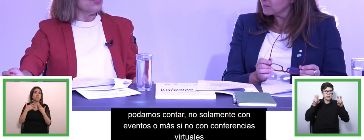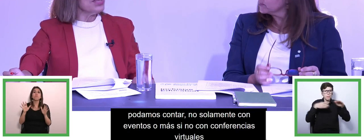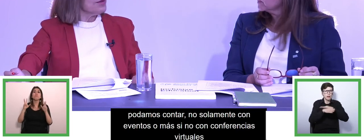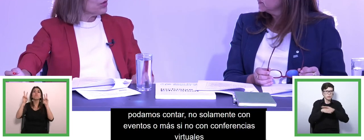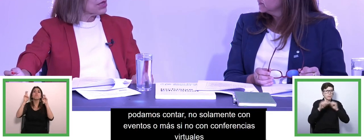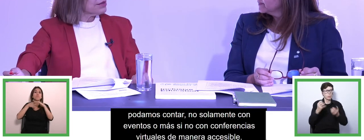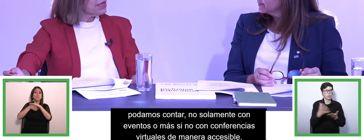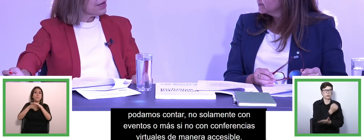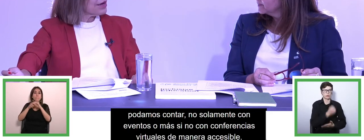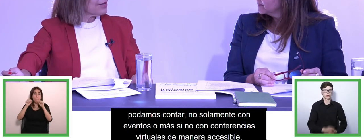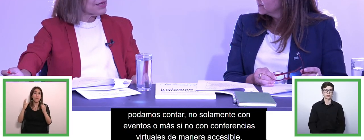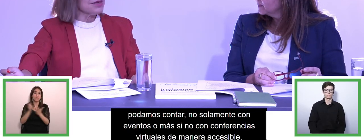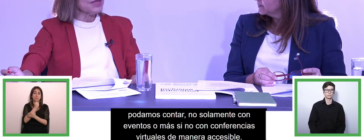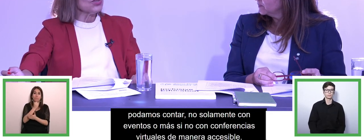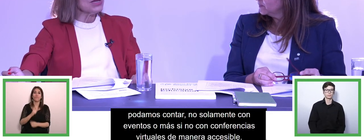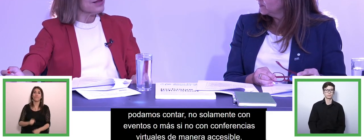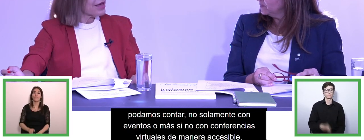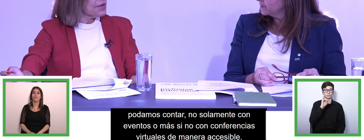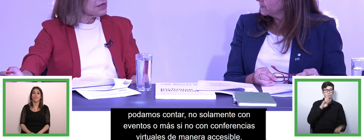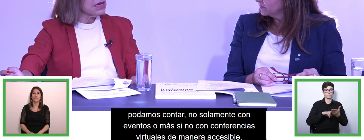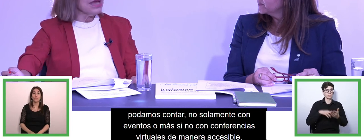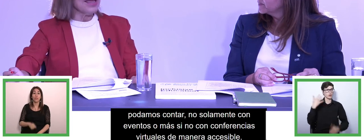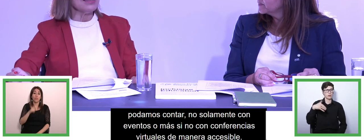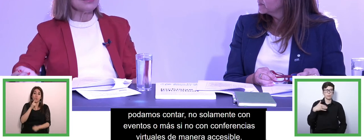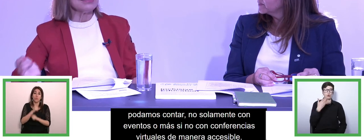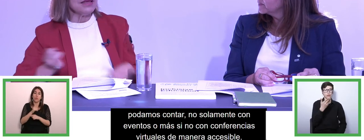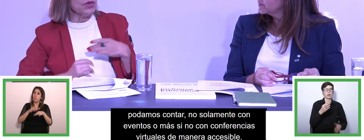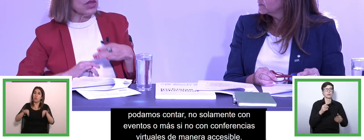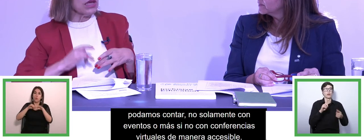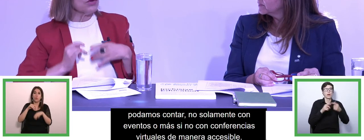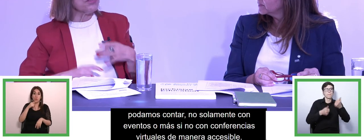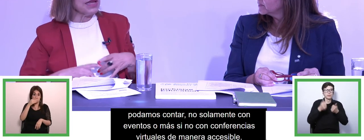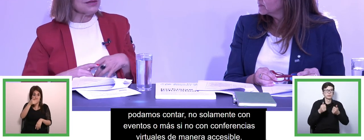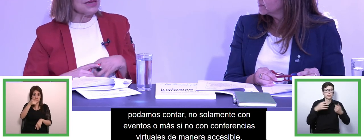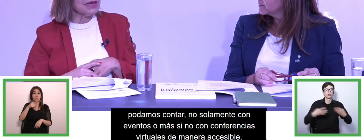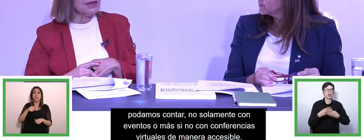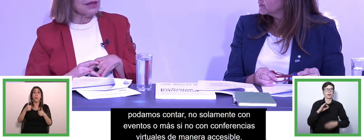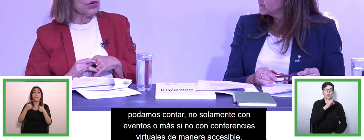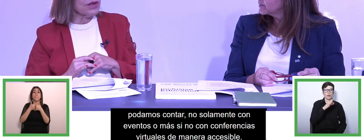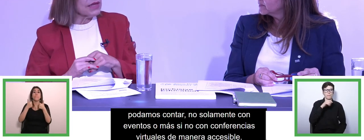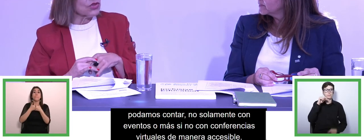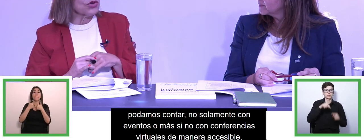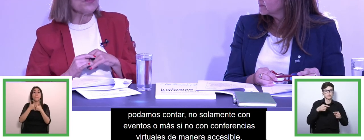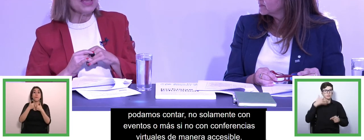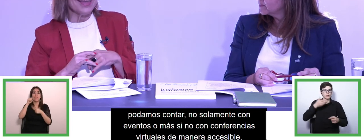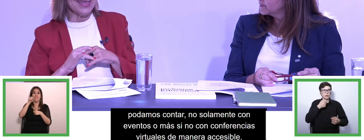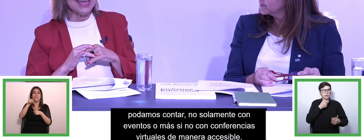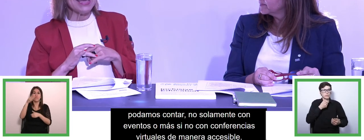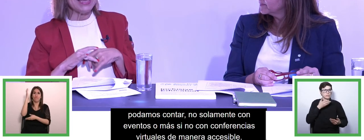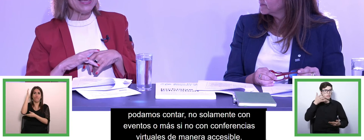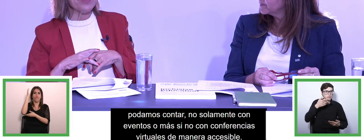oye que importante la participación de Redapis en este tipo de conferencias y en este tipo de eventos